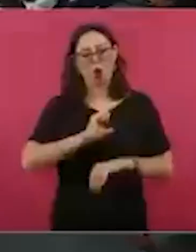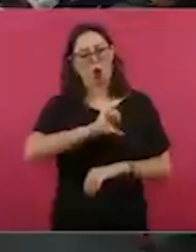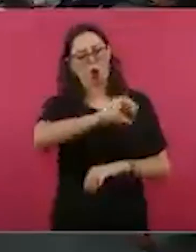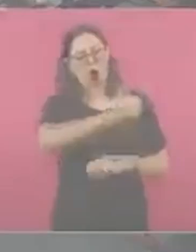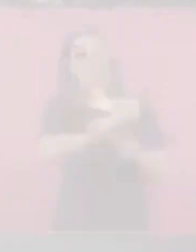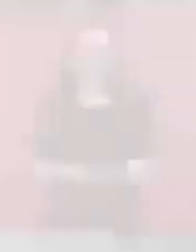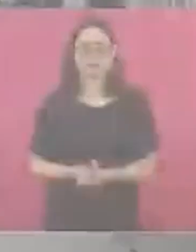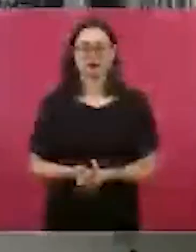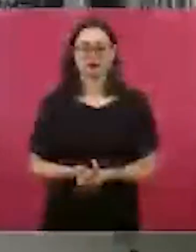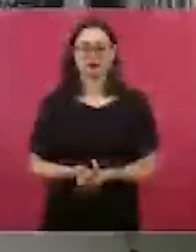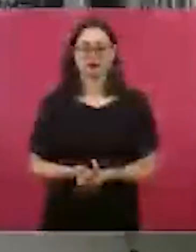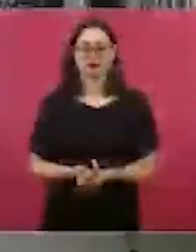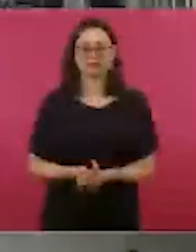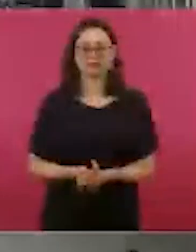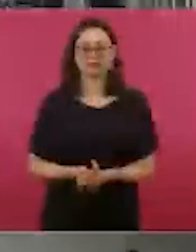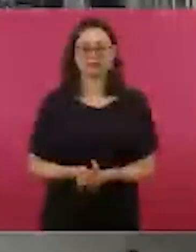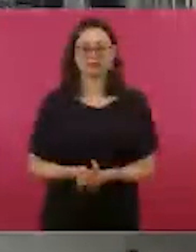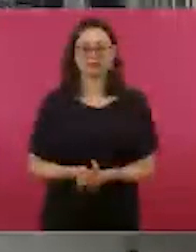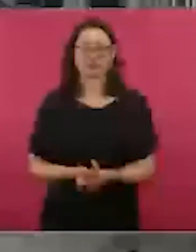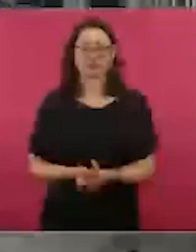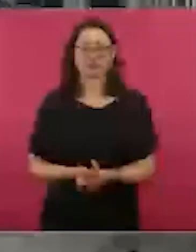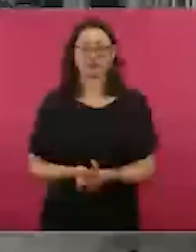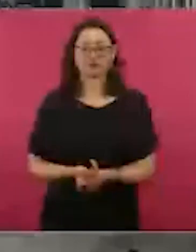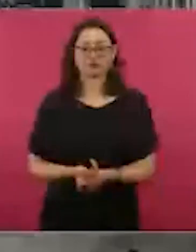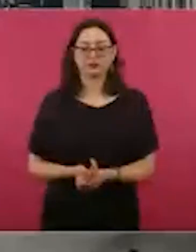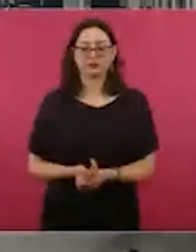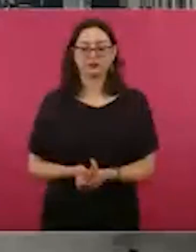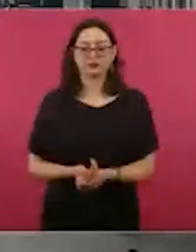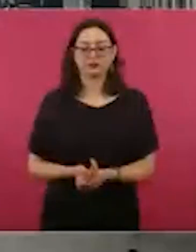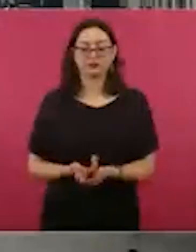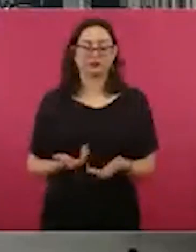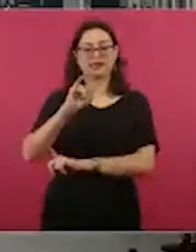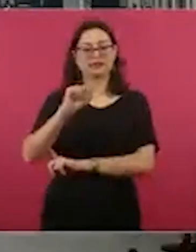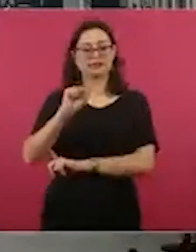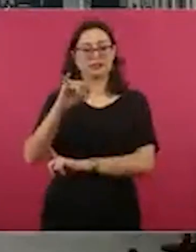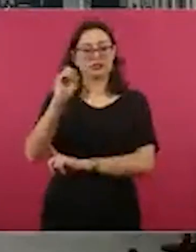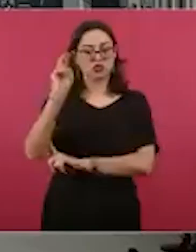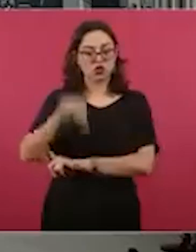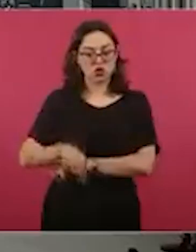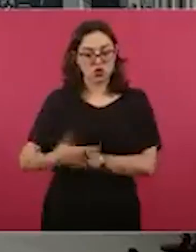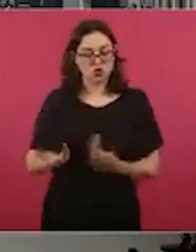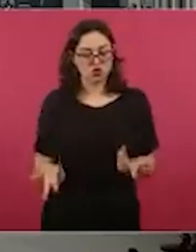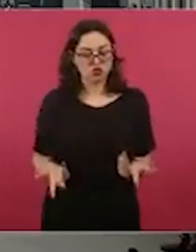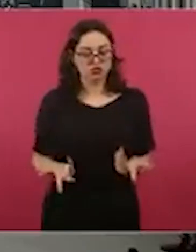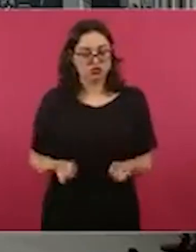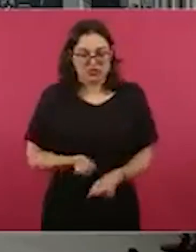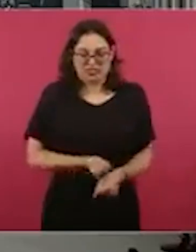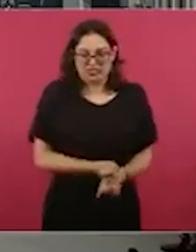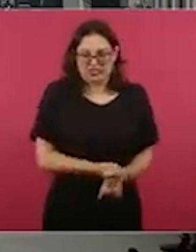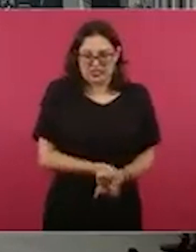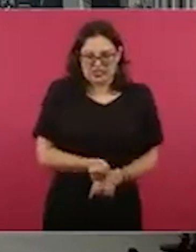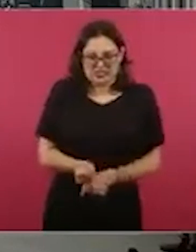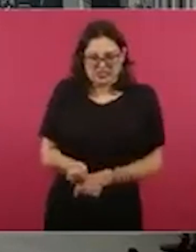imponer medidas cautelares por supuesta violencia política de género contra la senadora del PAN. Ayer la Comisión de Quejas y Denuncias del